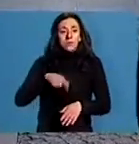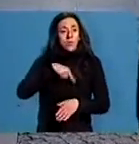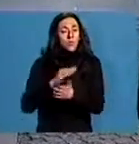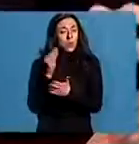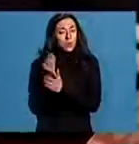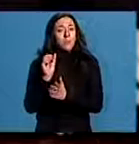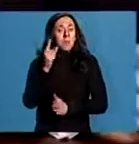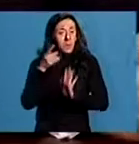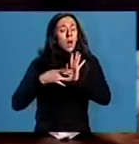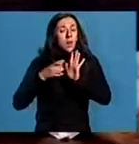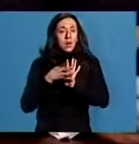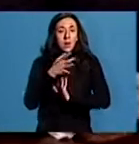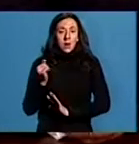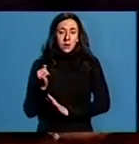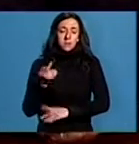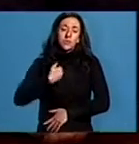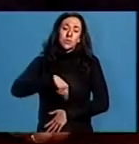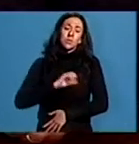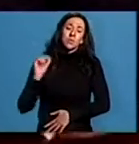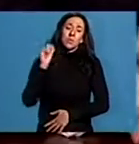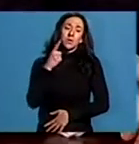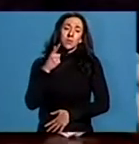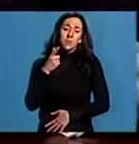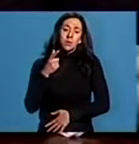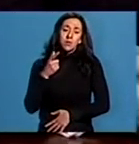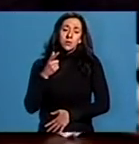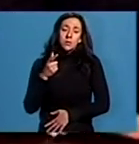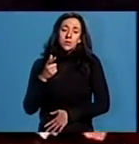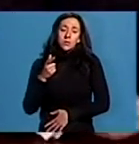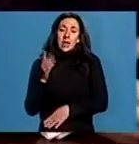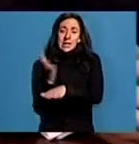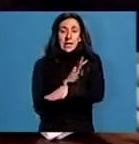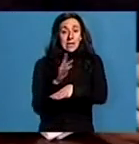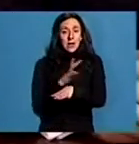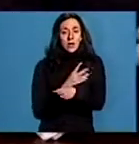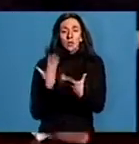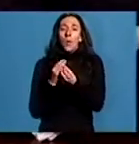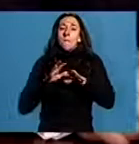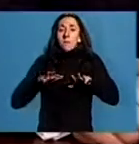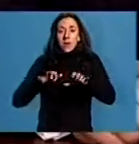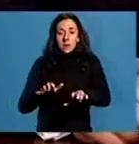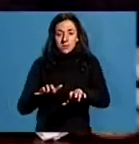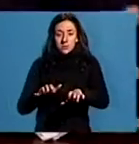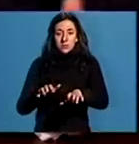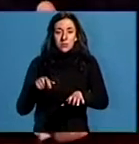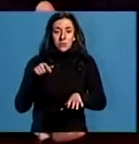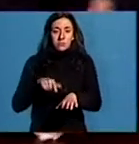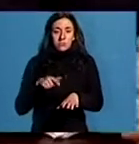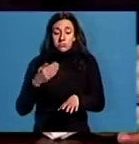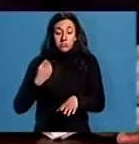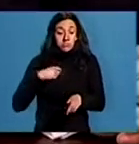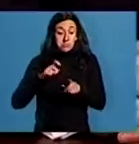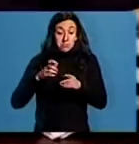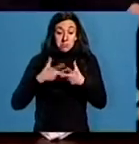primeira calidade. De primero puxemos un histórico desta casa, os grelos con marisco que son un plato moi